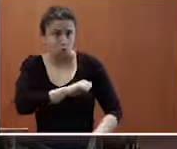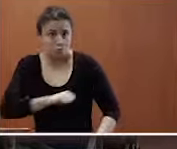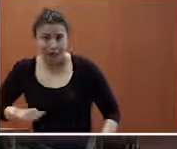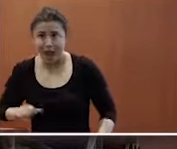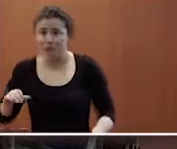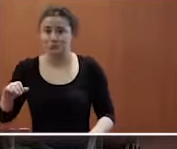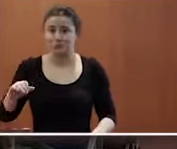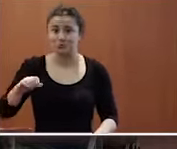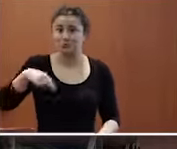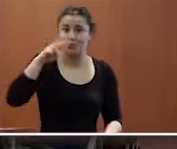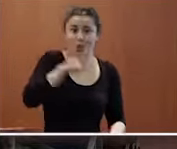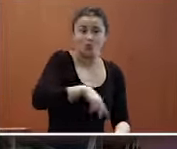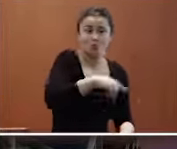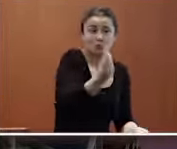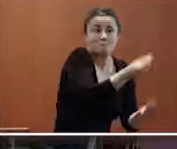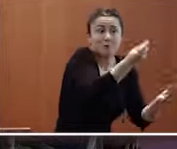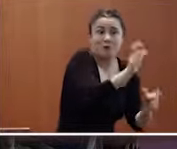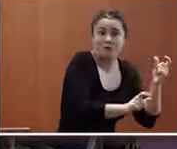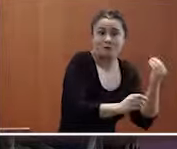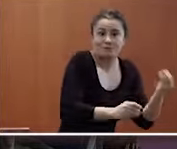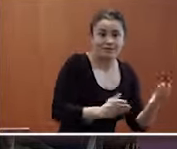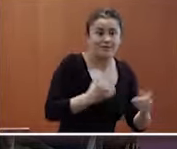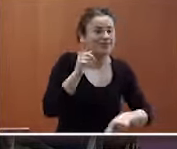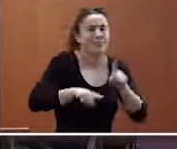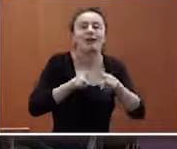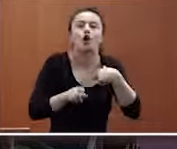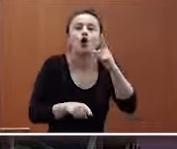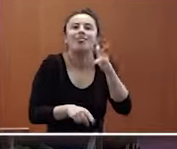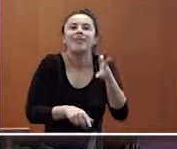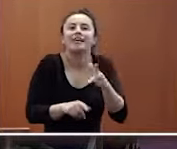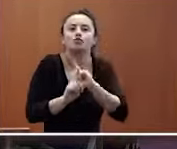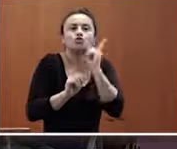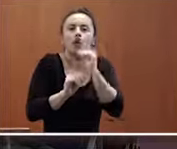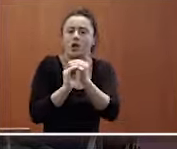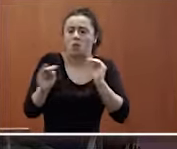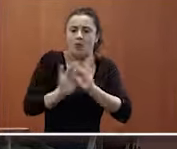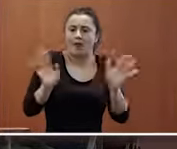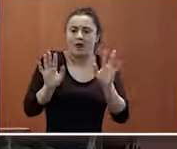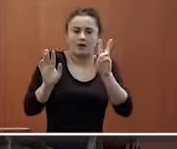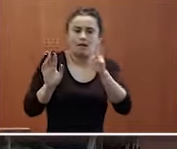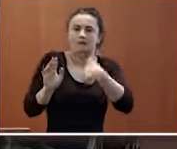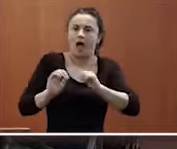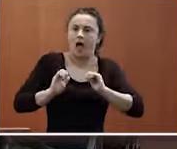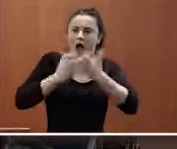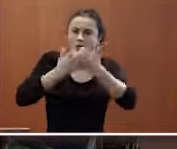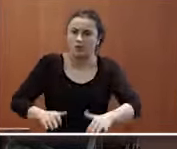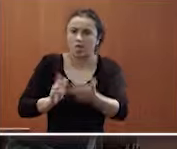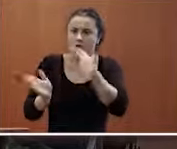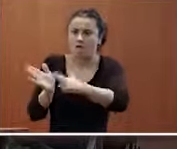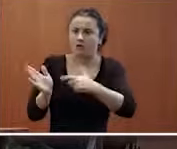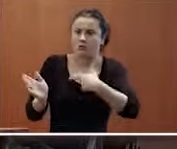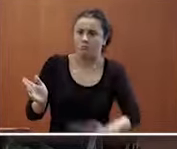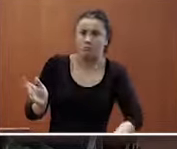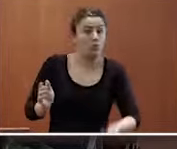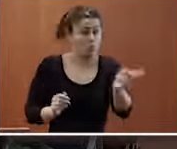mejores y peores como cualquier persona pero necesitamos también el derecho a ser como cualquier persona y por lo tanto lo que sí es verdad